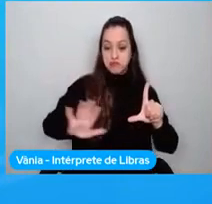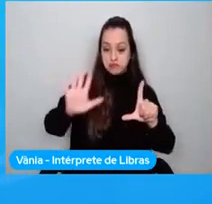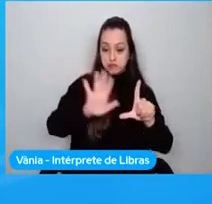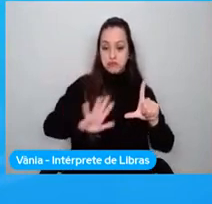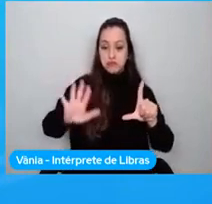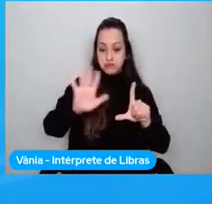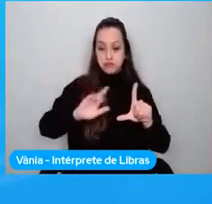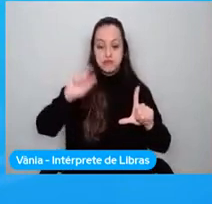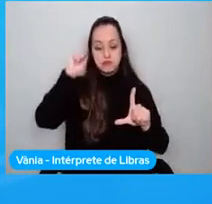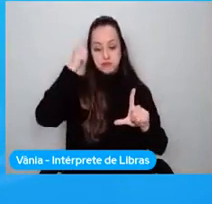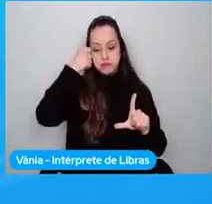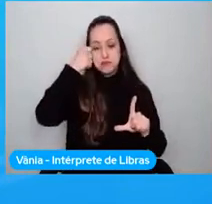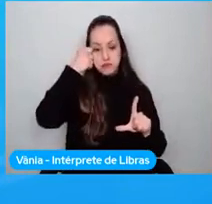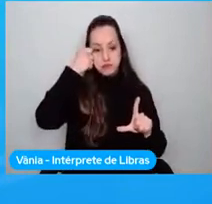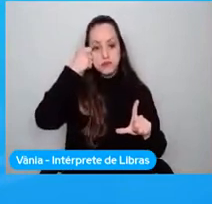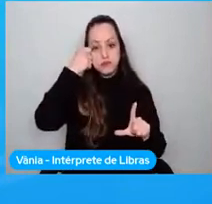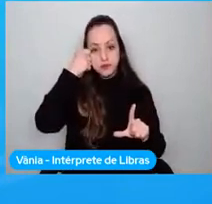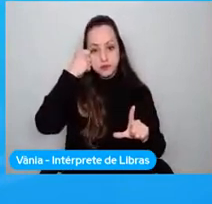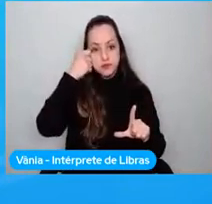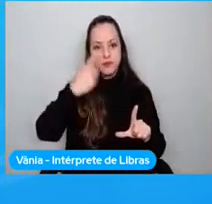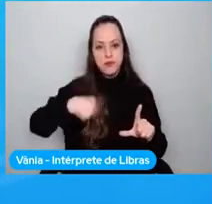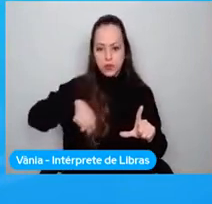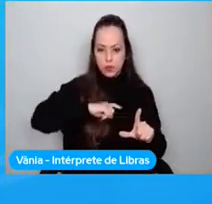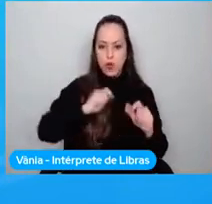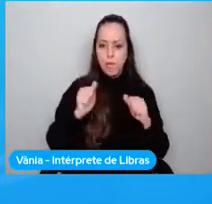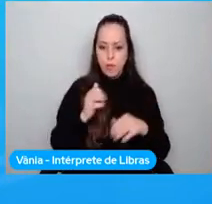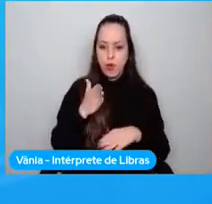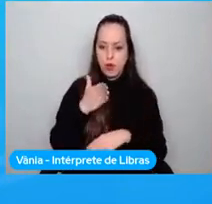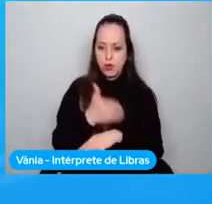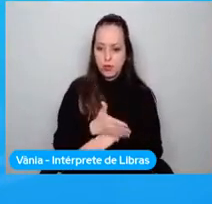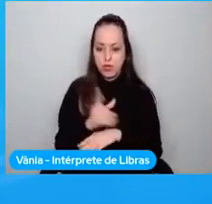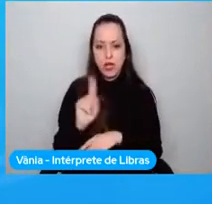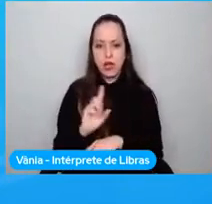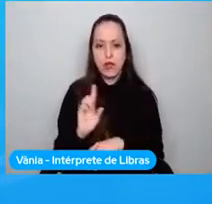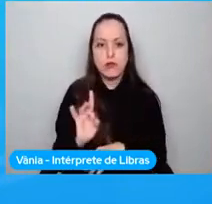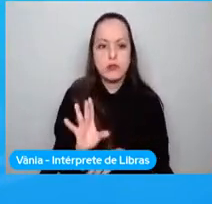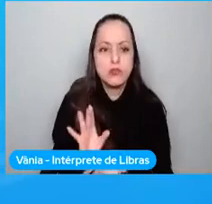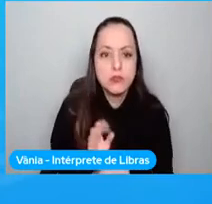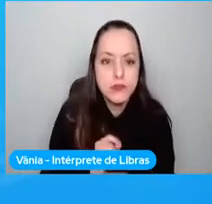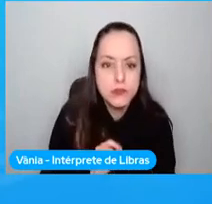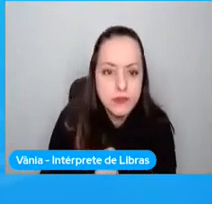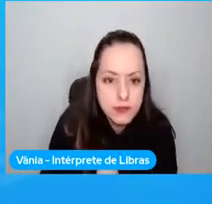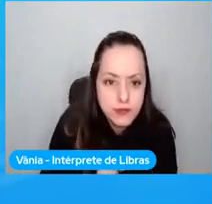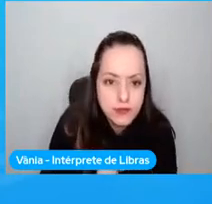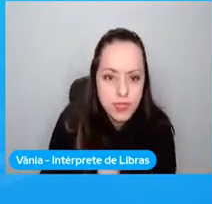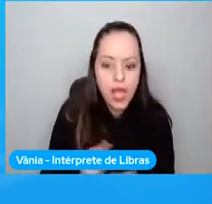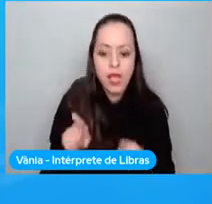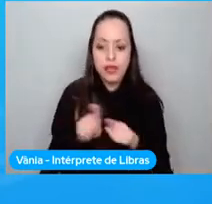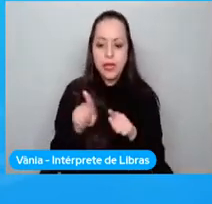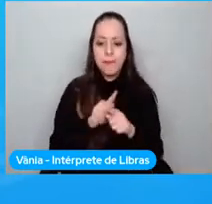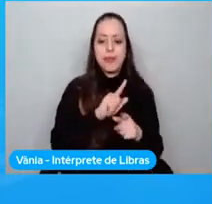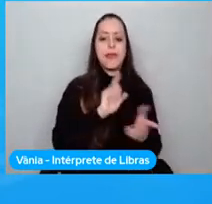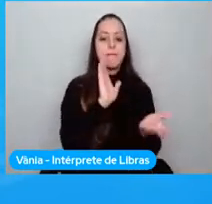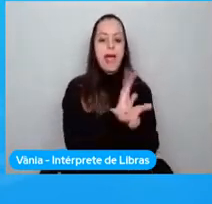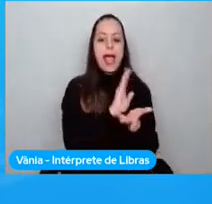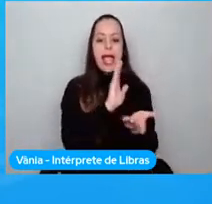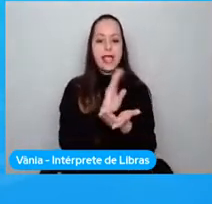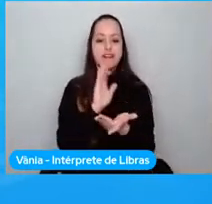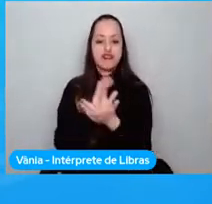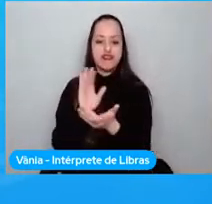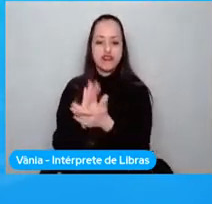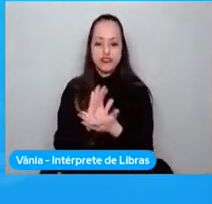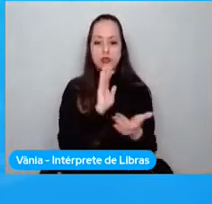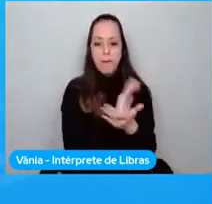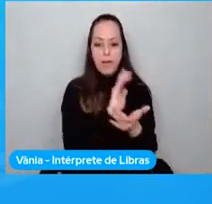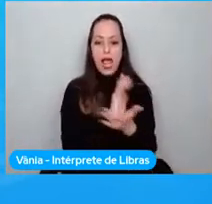tenemos acceso, no solamente a Python, sino también a paquetes que son parte de Python. Por ejemplo, si